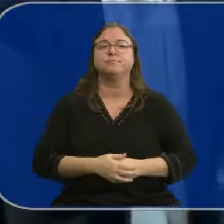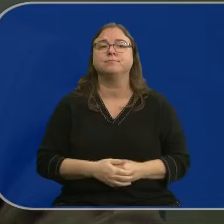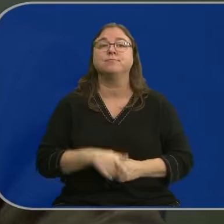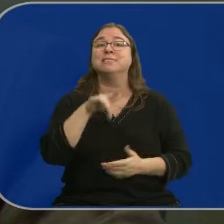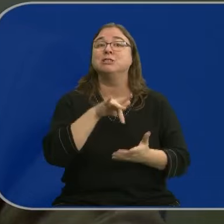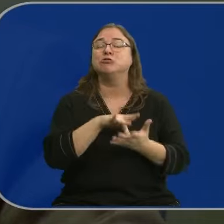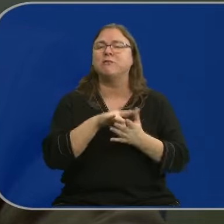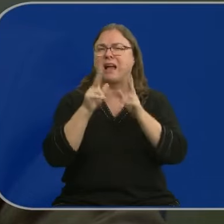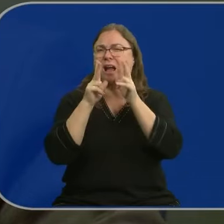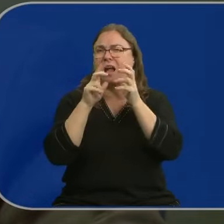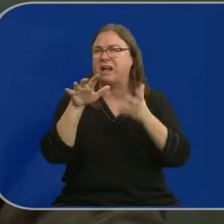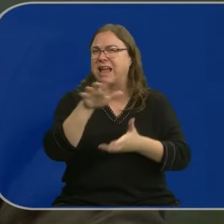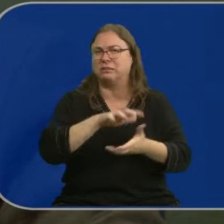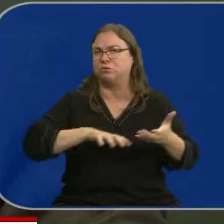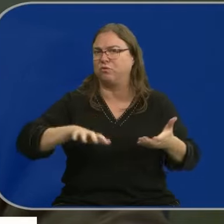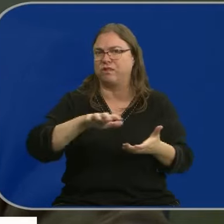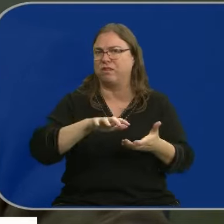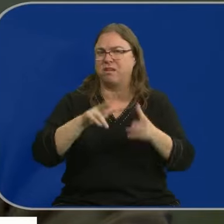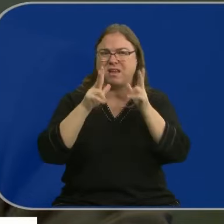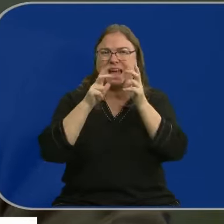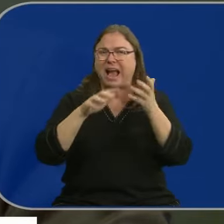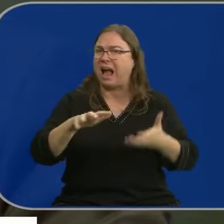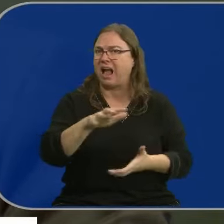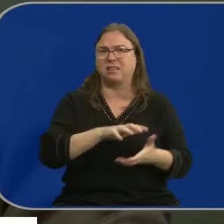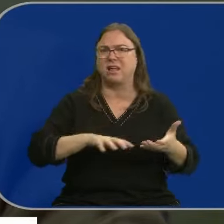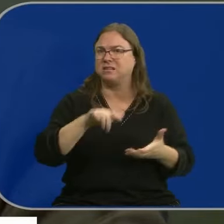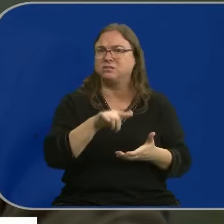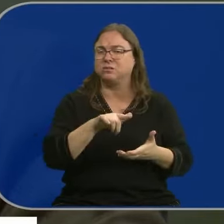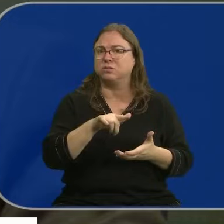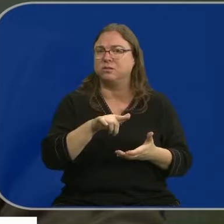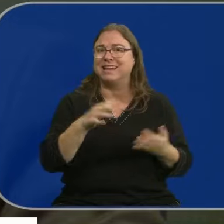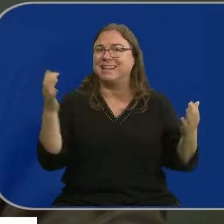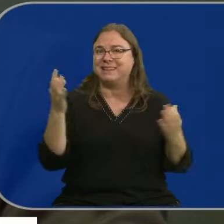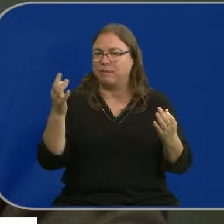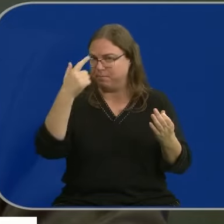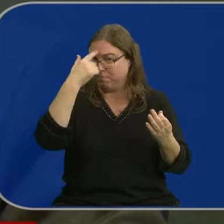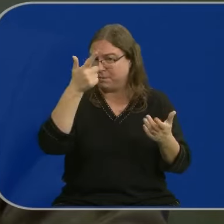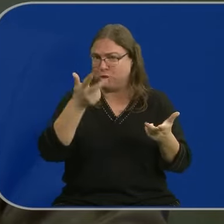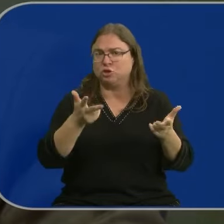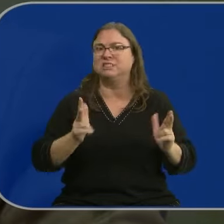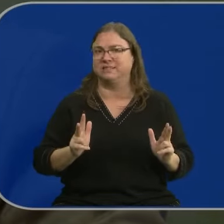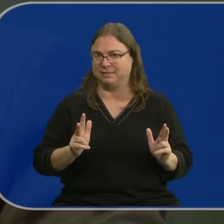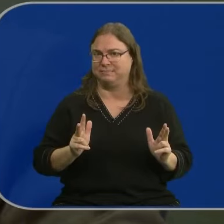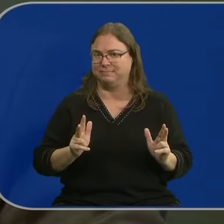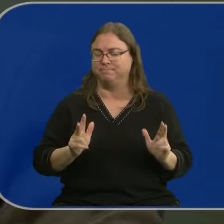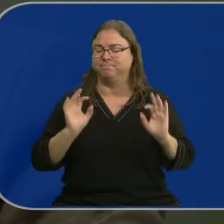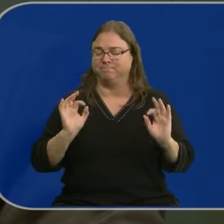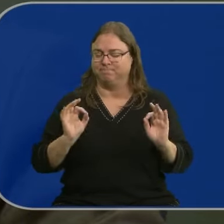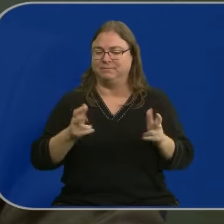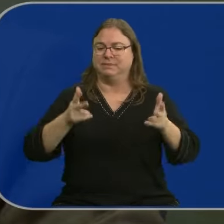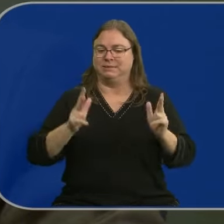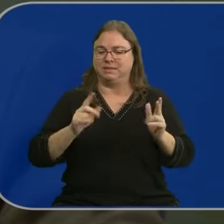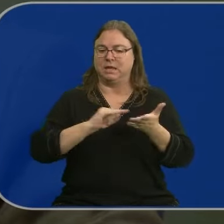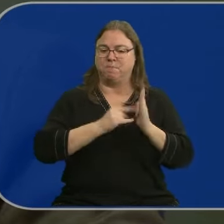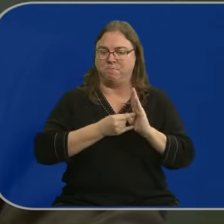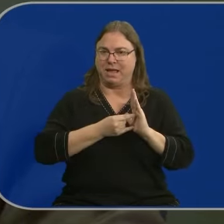Estamos ante una catástrofe y ante una catástrofe uno tiene que sentarse y decir planifiquemos